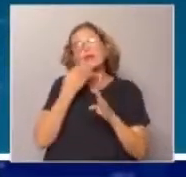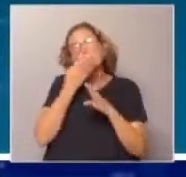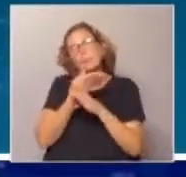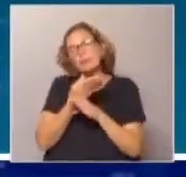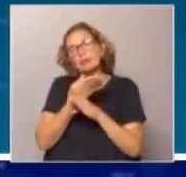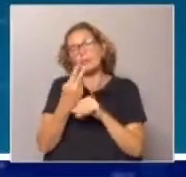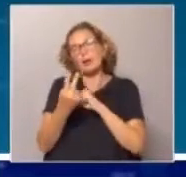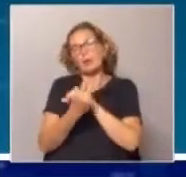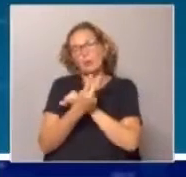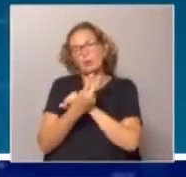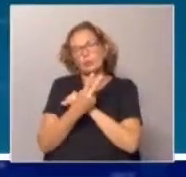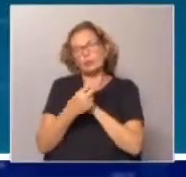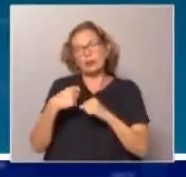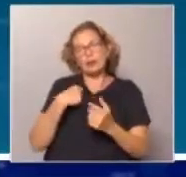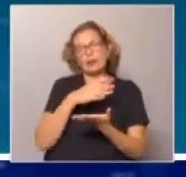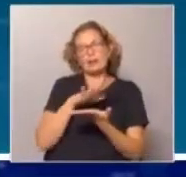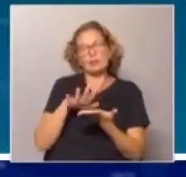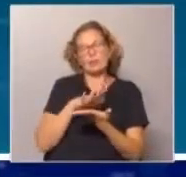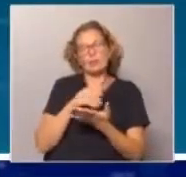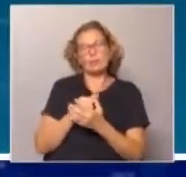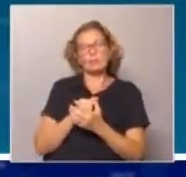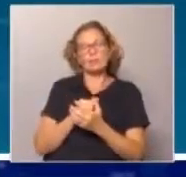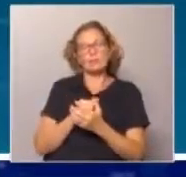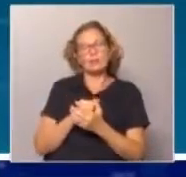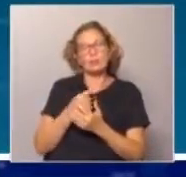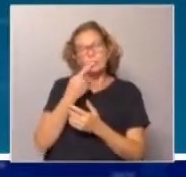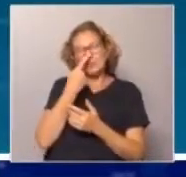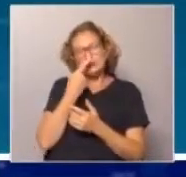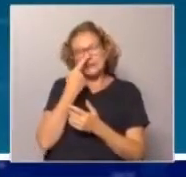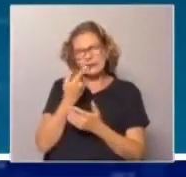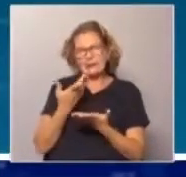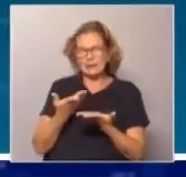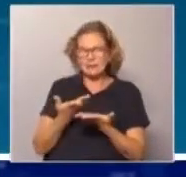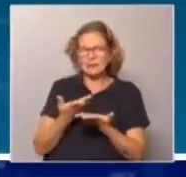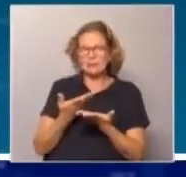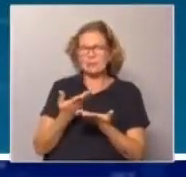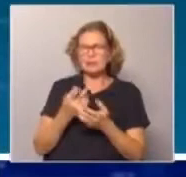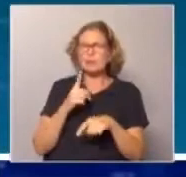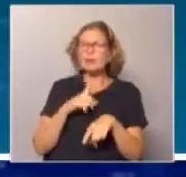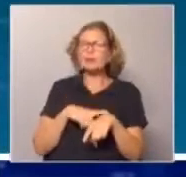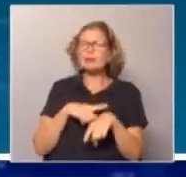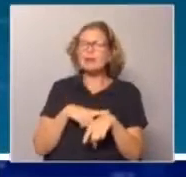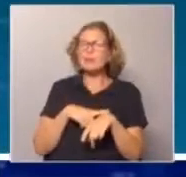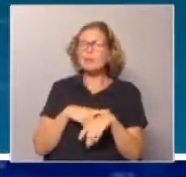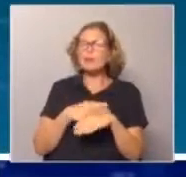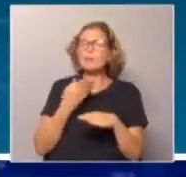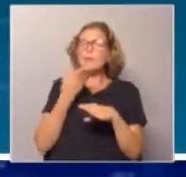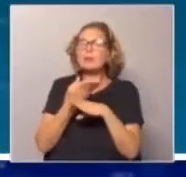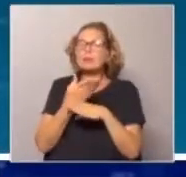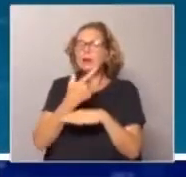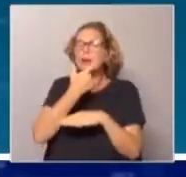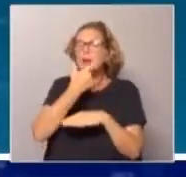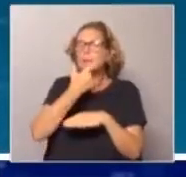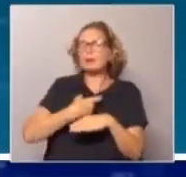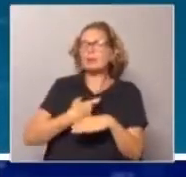para contener la situación. Verónica, se me ocurre que es interesante introducir la variable del tiempo durante el cual se le pide a la gente que